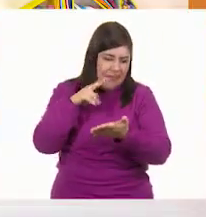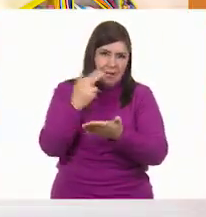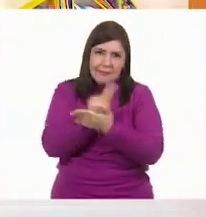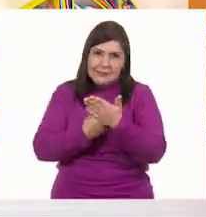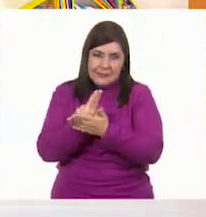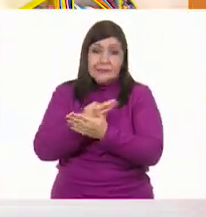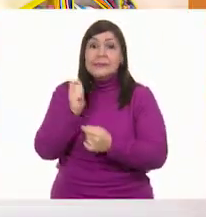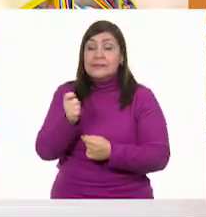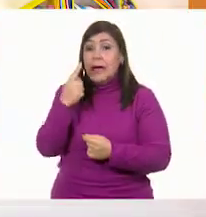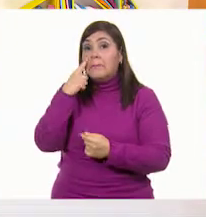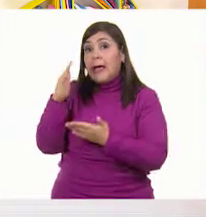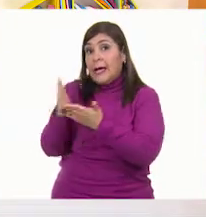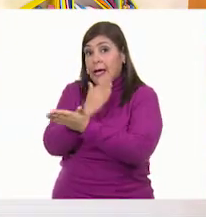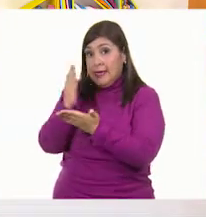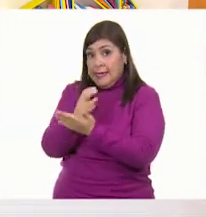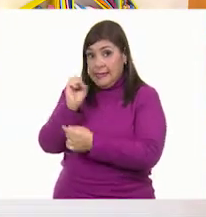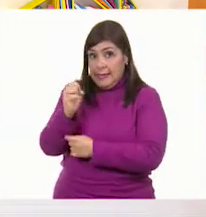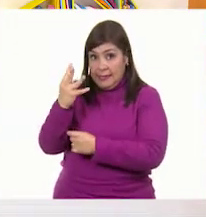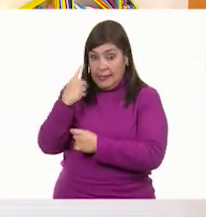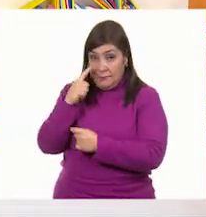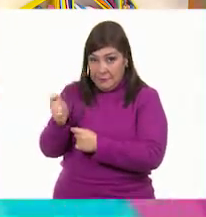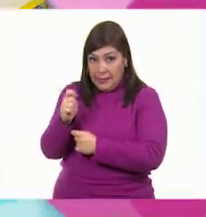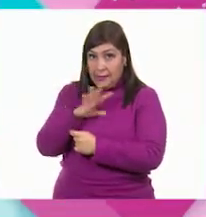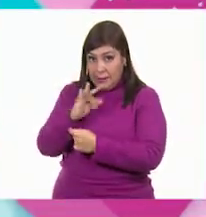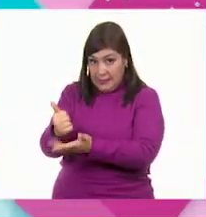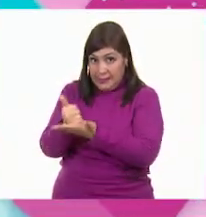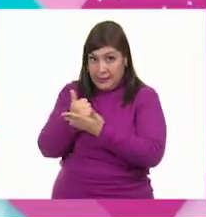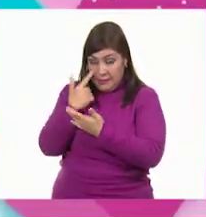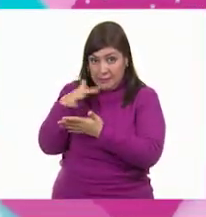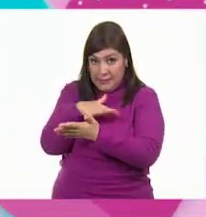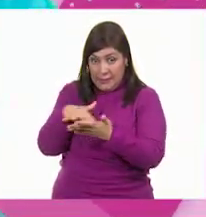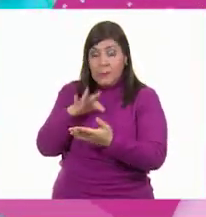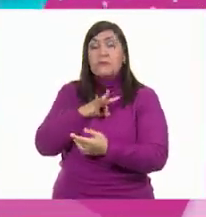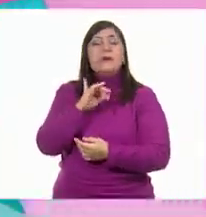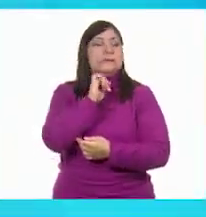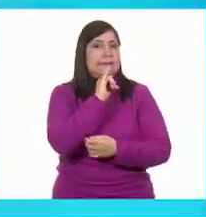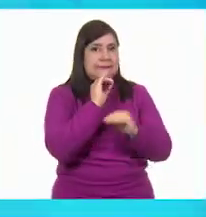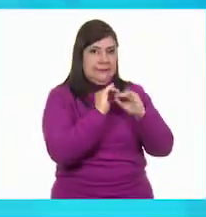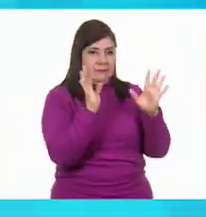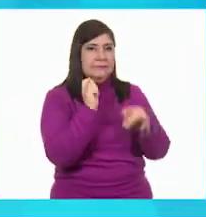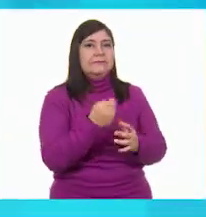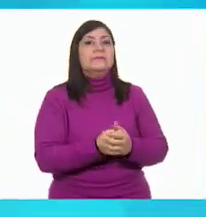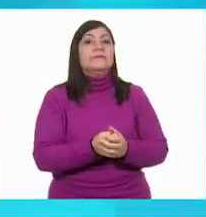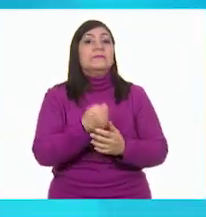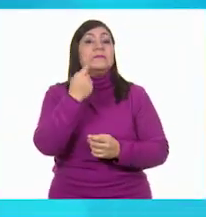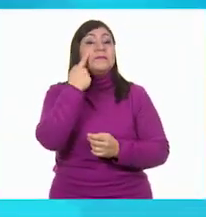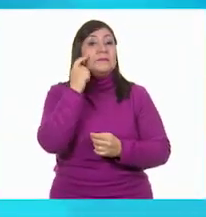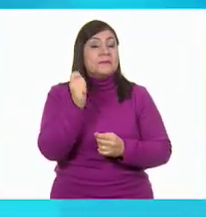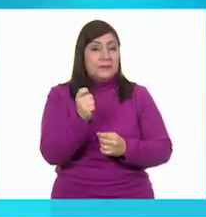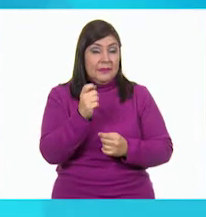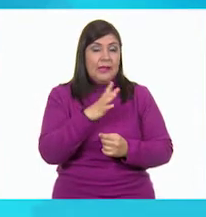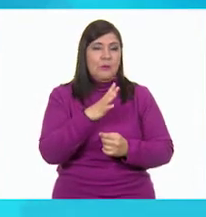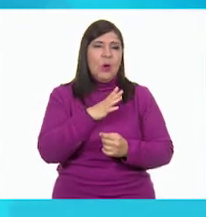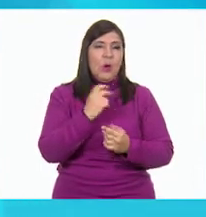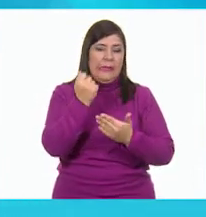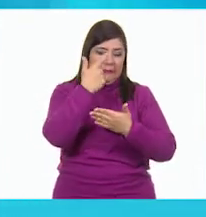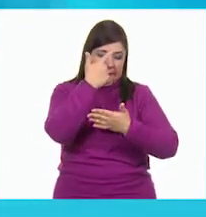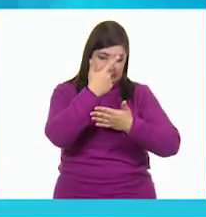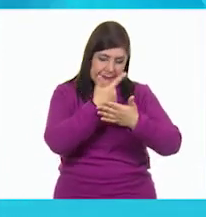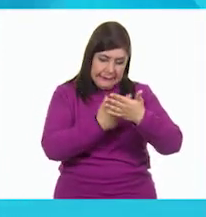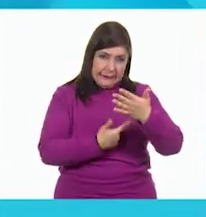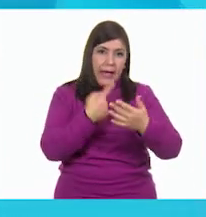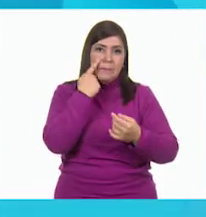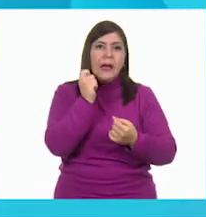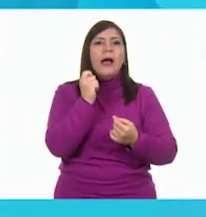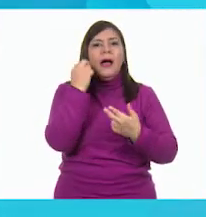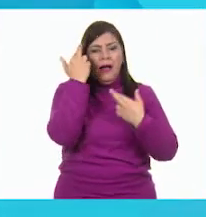página 64. Muy bien. ¿Me ayudas a leer, por favor, Mariana? Claro que sí. Revisen la lista que hicieron para ver a